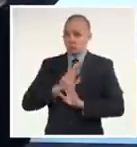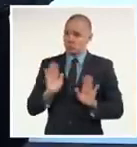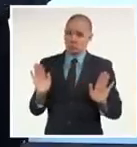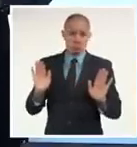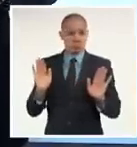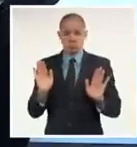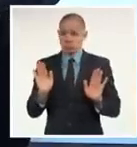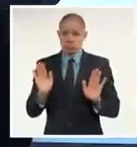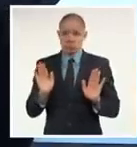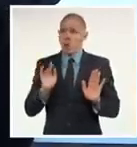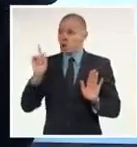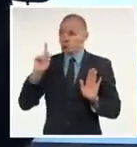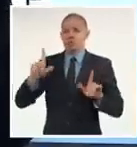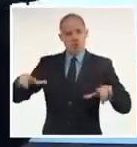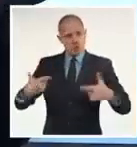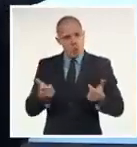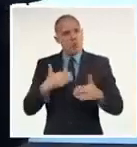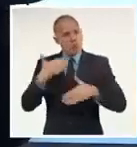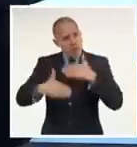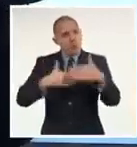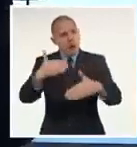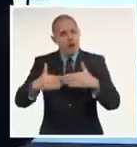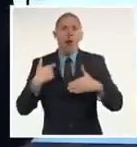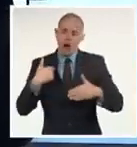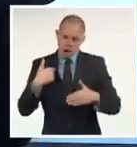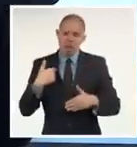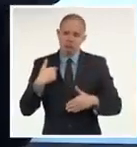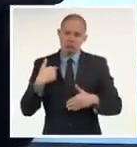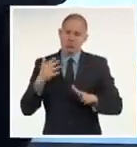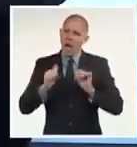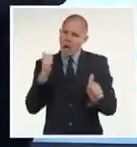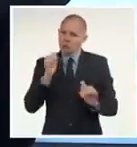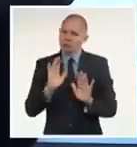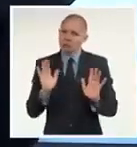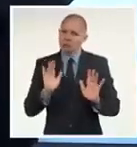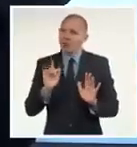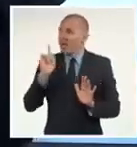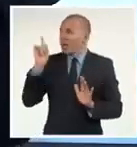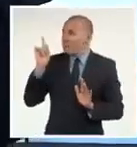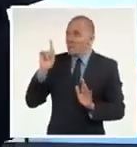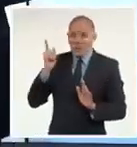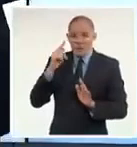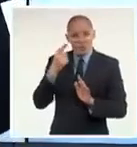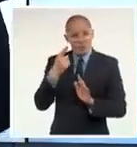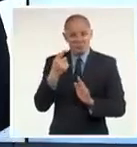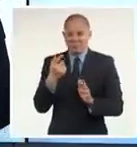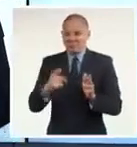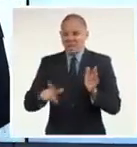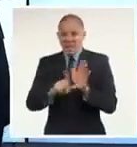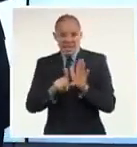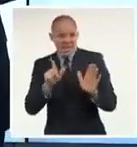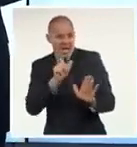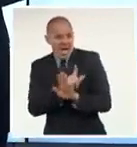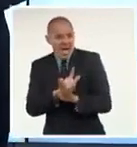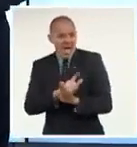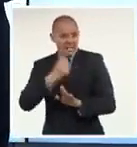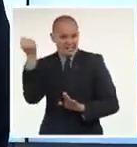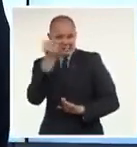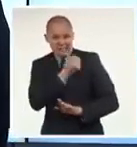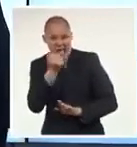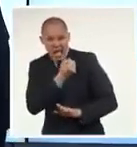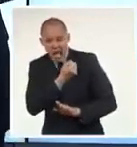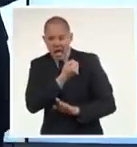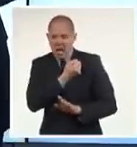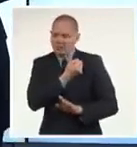una profunda investigación. Los resultados fueron puestos a consideración de los tribunales cubanos. Los responsables